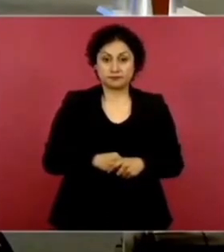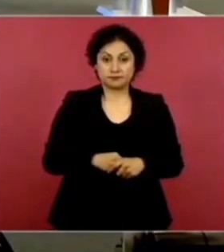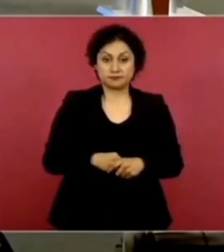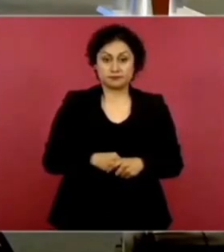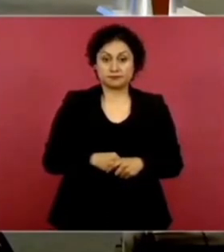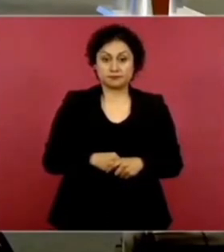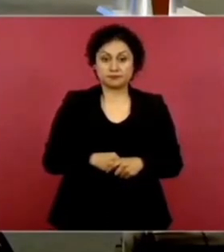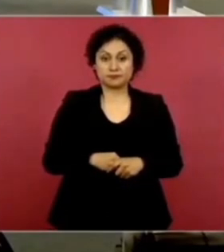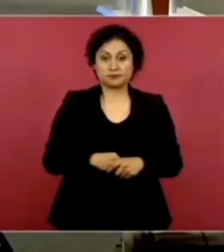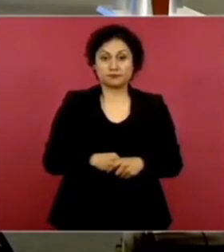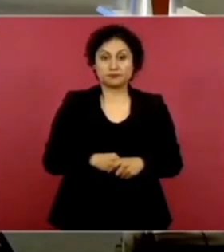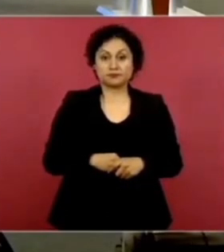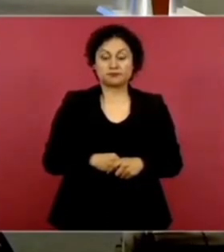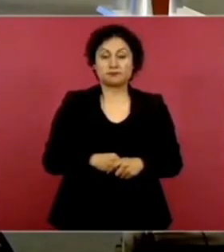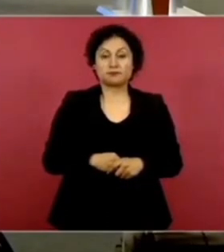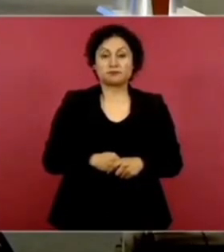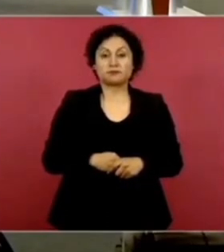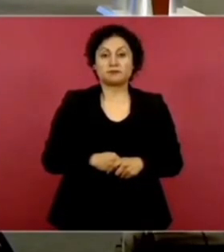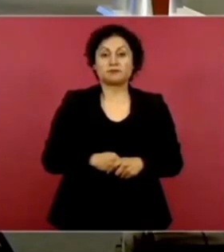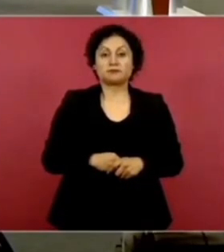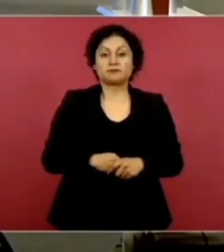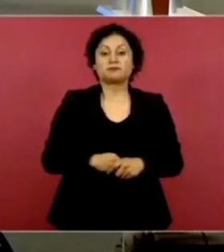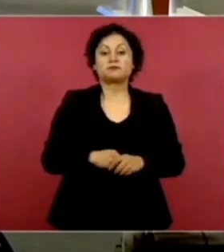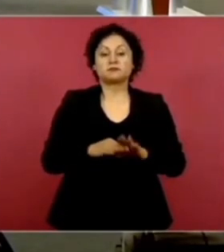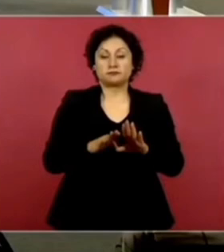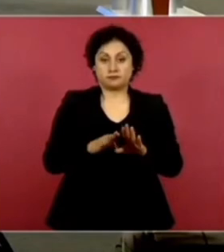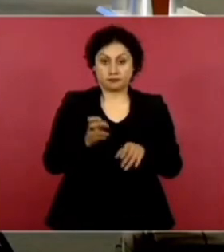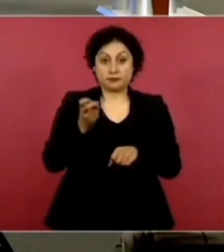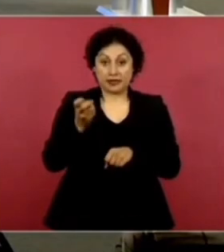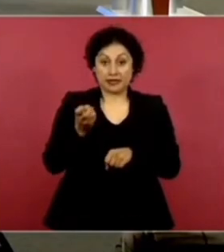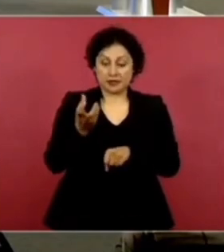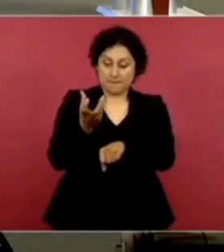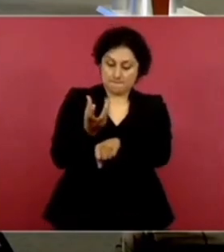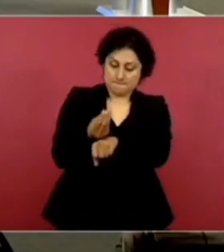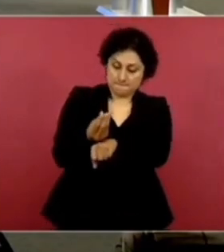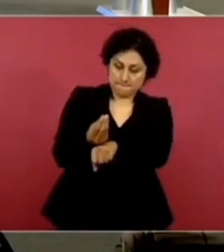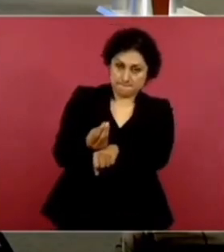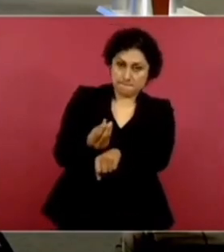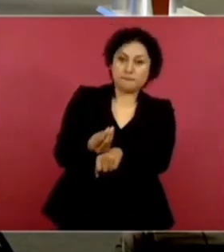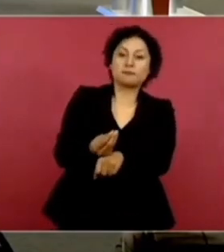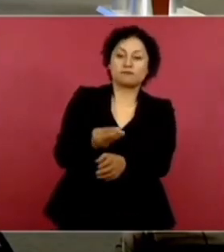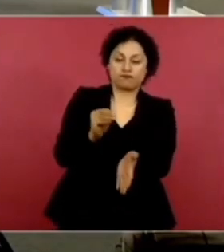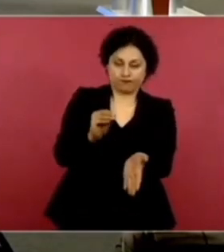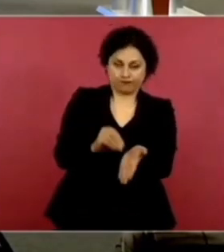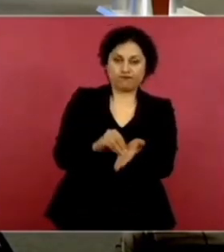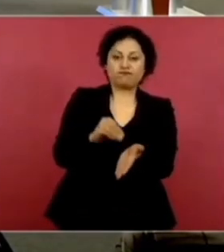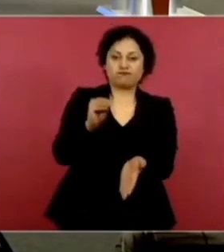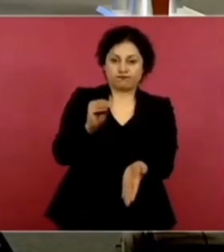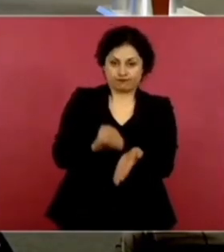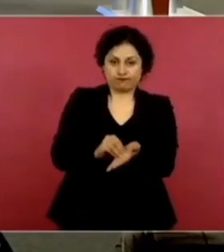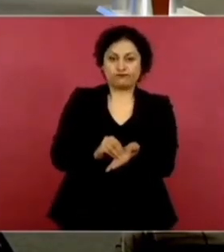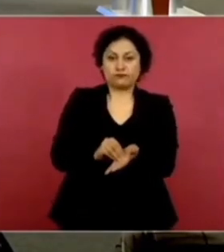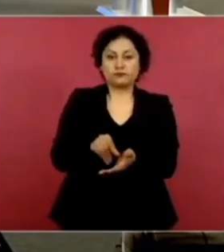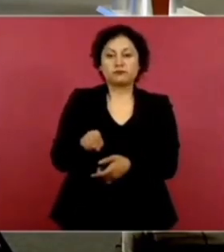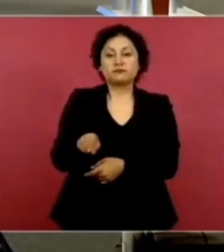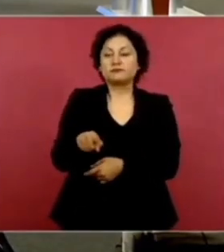Y vamos a. A mejorar la vía. Porque todavía. Se está. Lo que llaman.